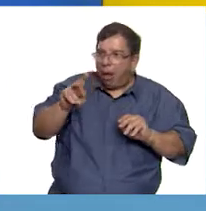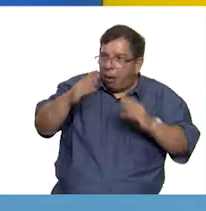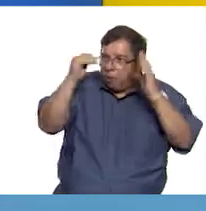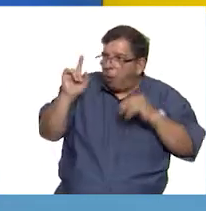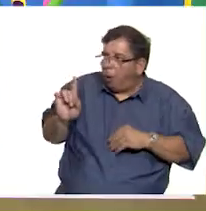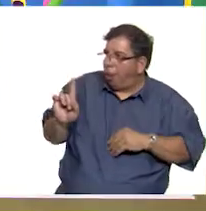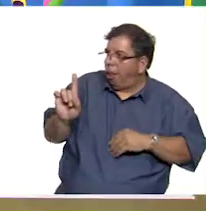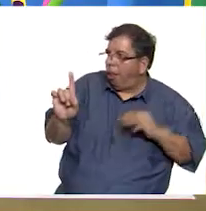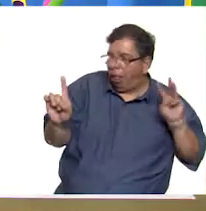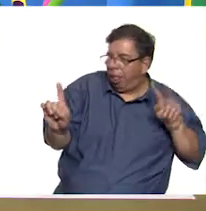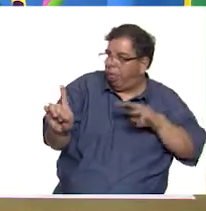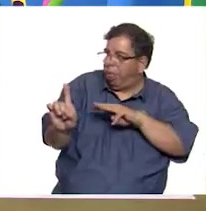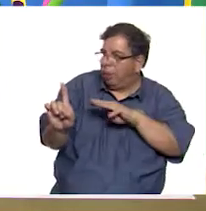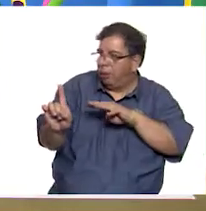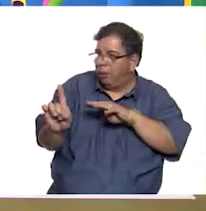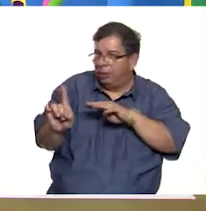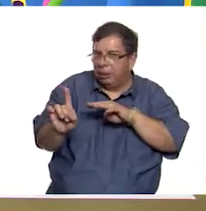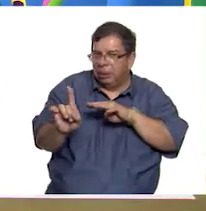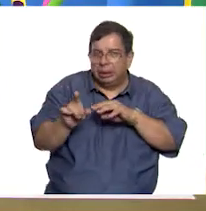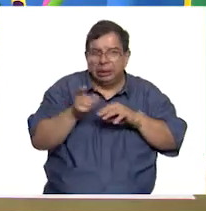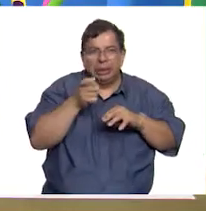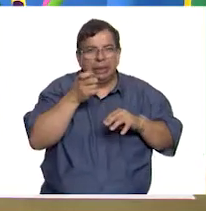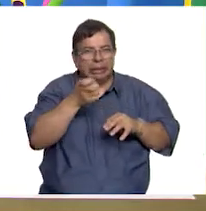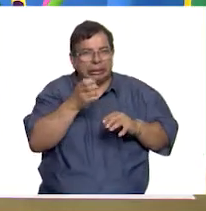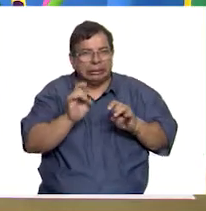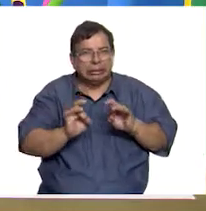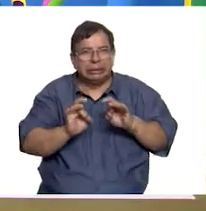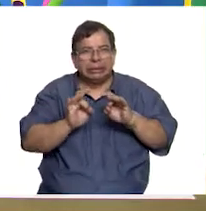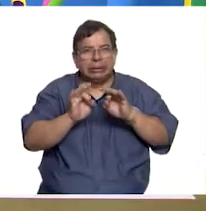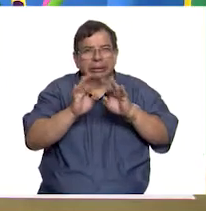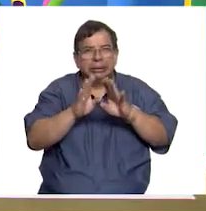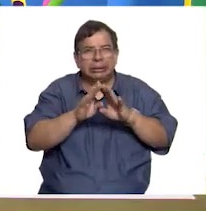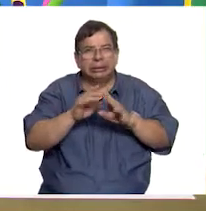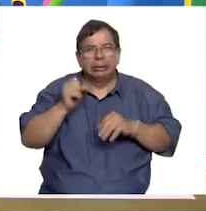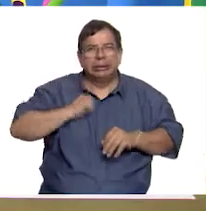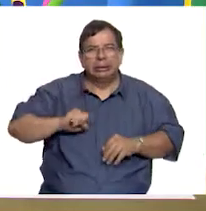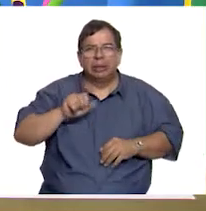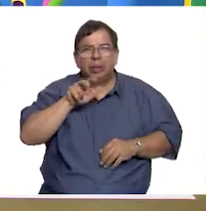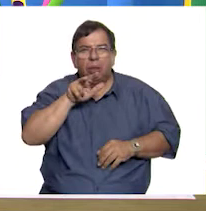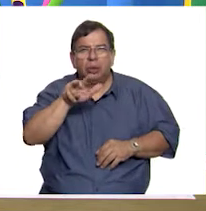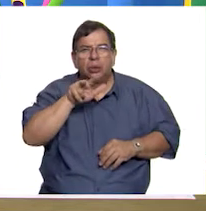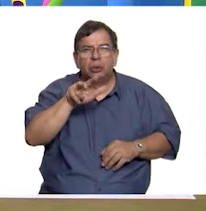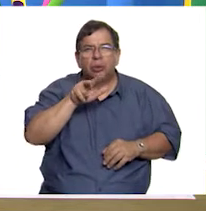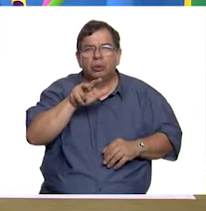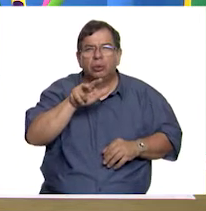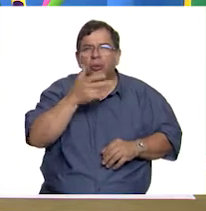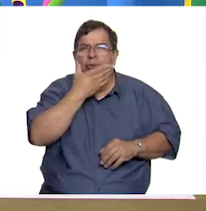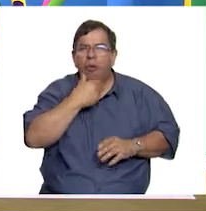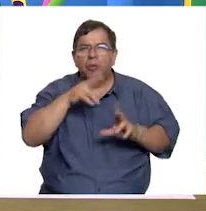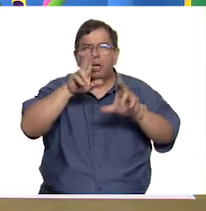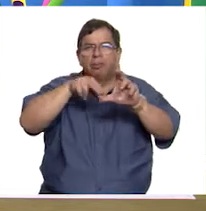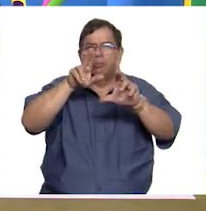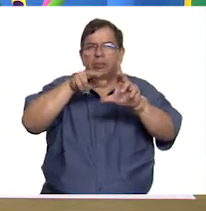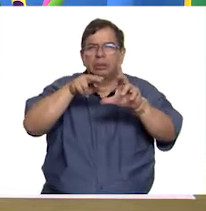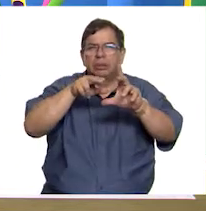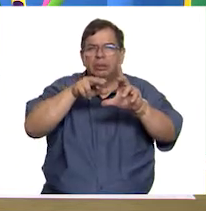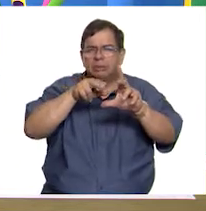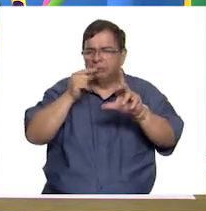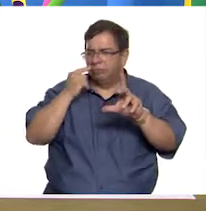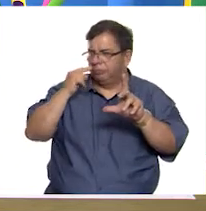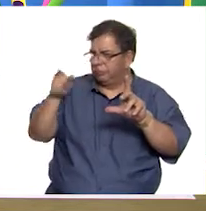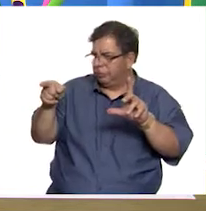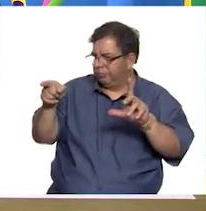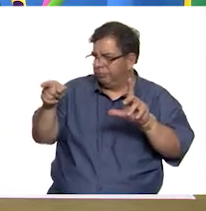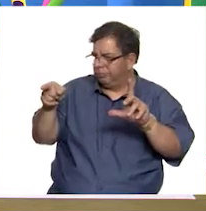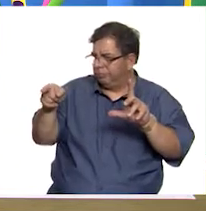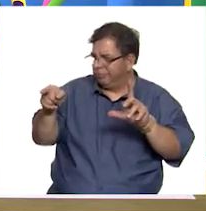De hecho, era tan llamativa esa situación que en el siglo XVIII un pintor decidió plasmar un evento de